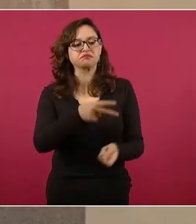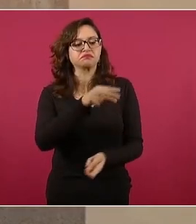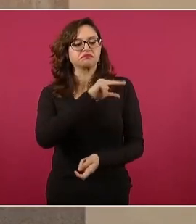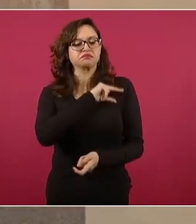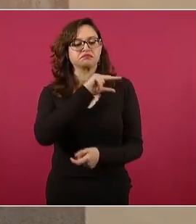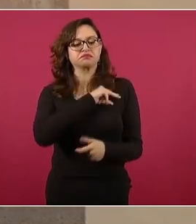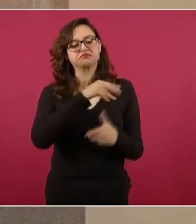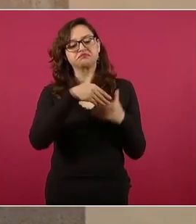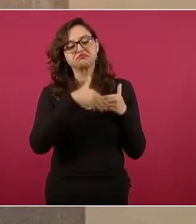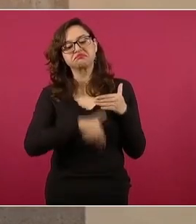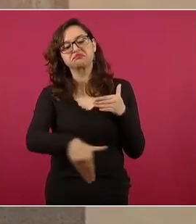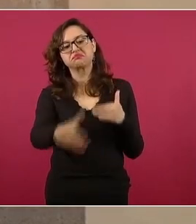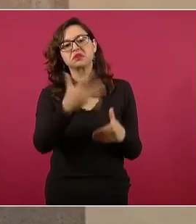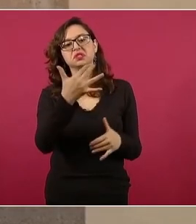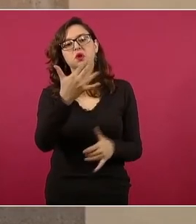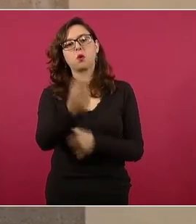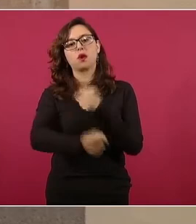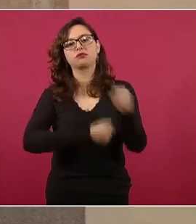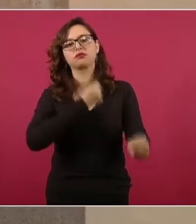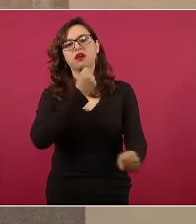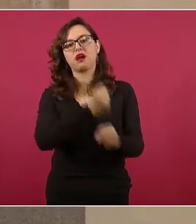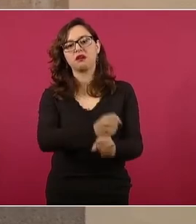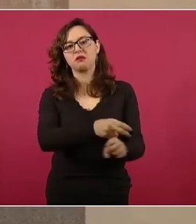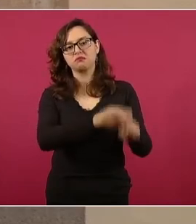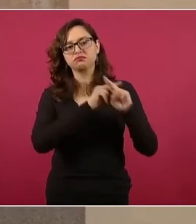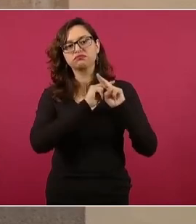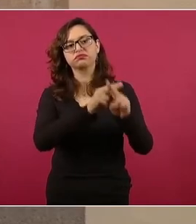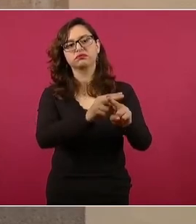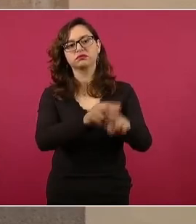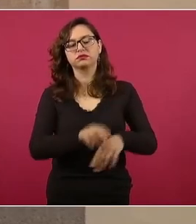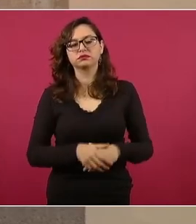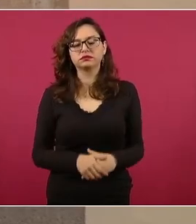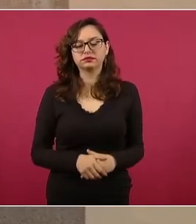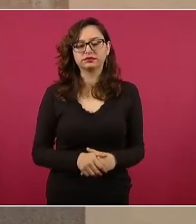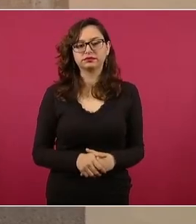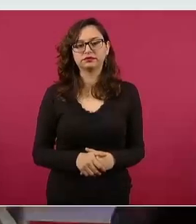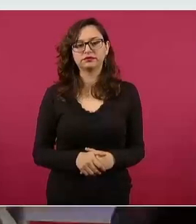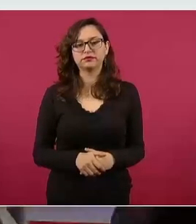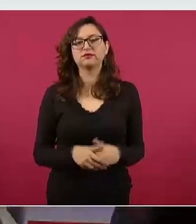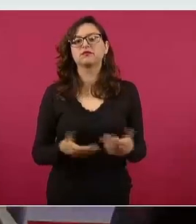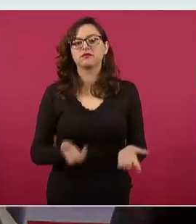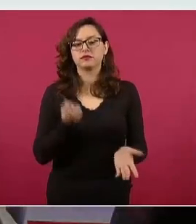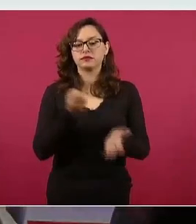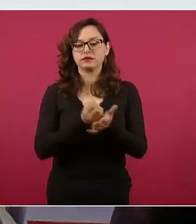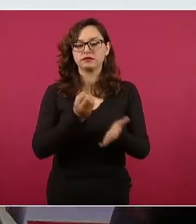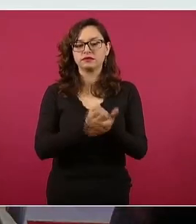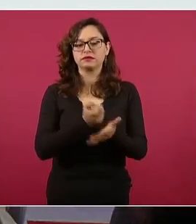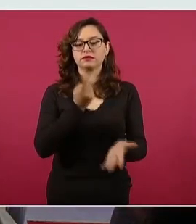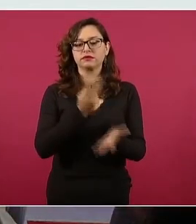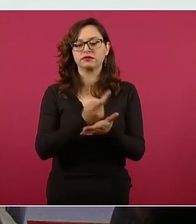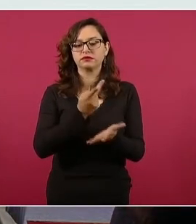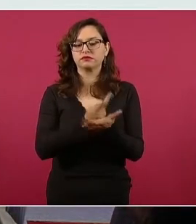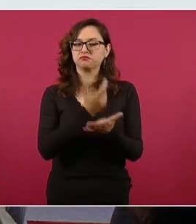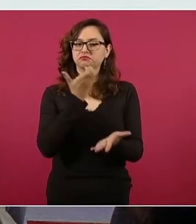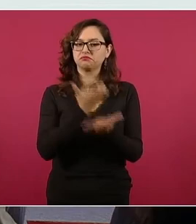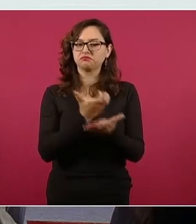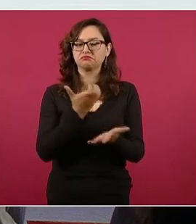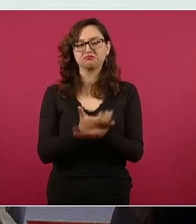50 años, para la explotación de oro, plata y cobre.